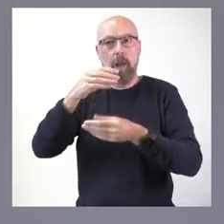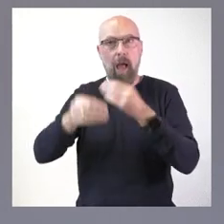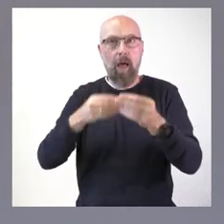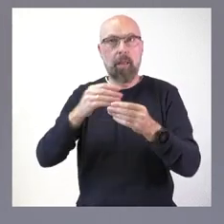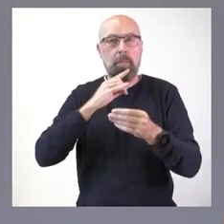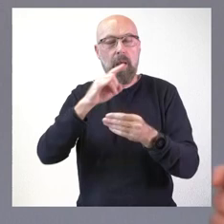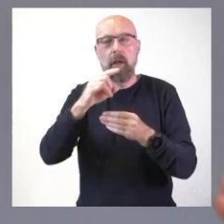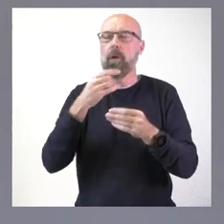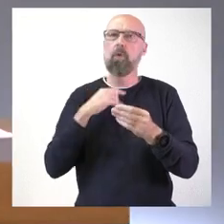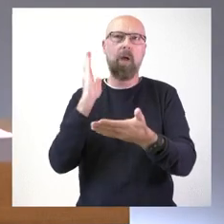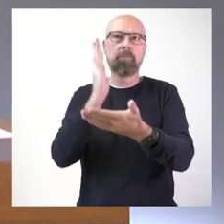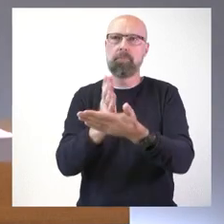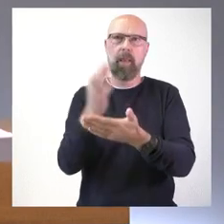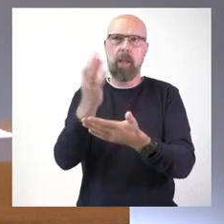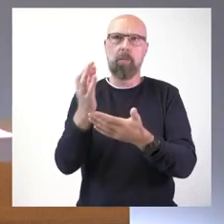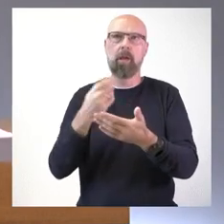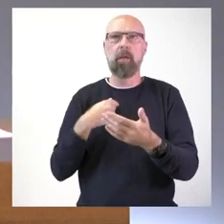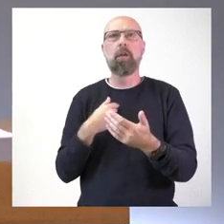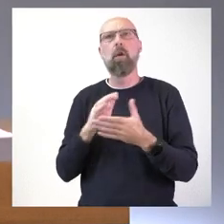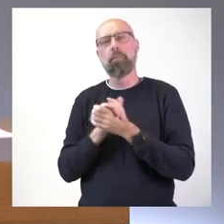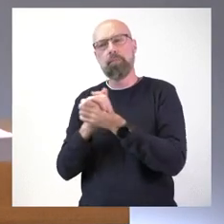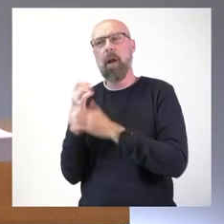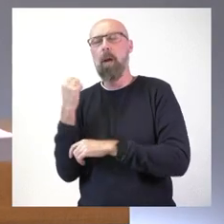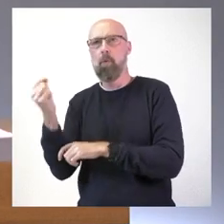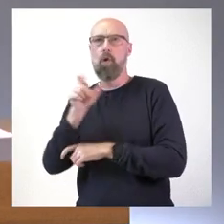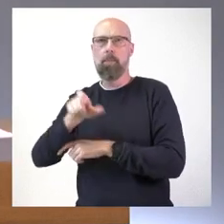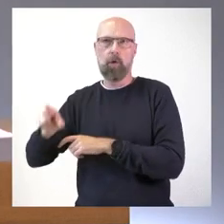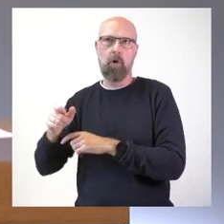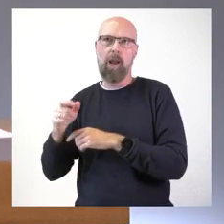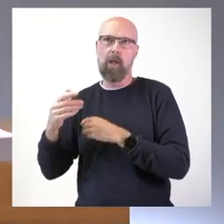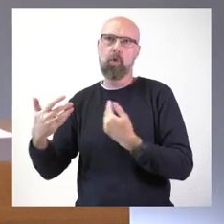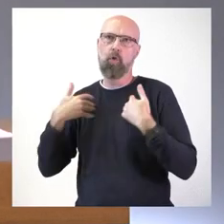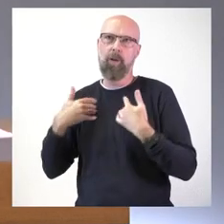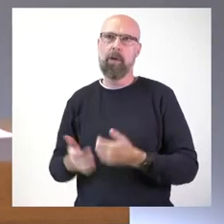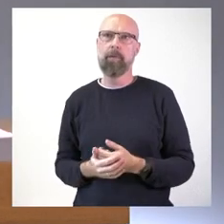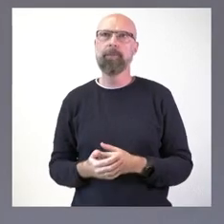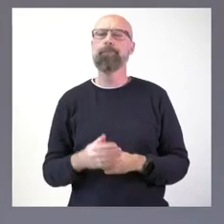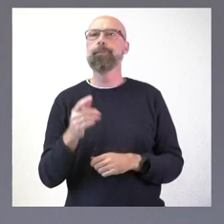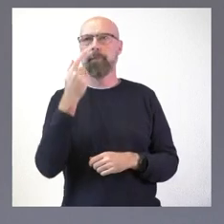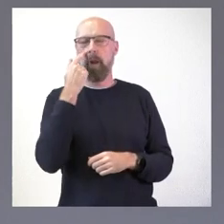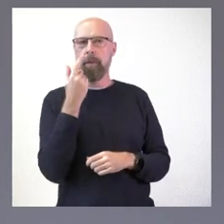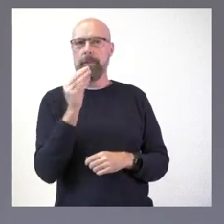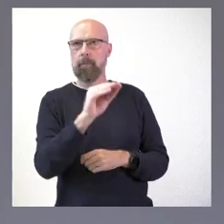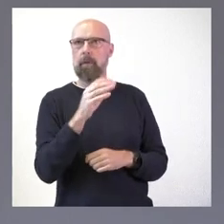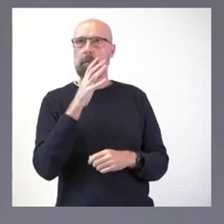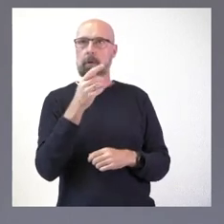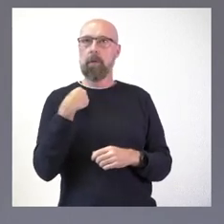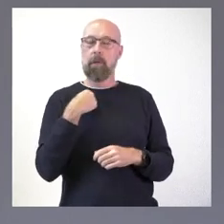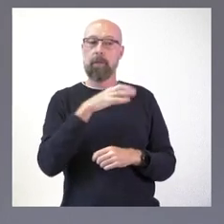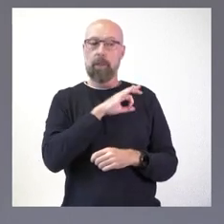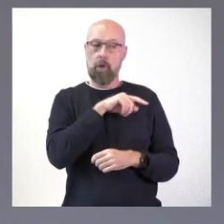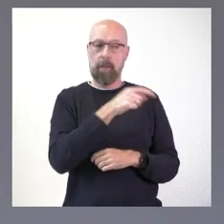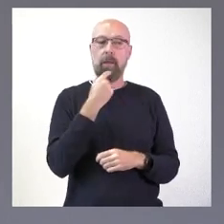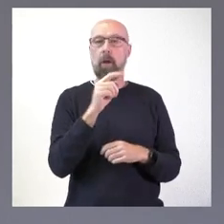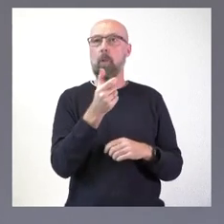y sus familias. Simplemente un paréntesis. Vamos, yo creo que la señora Cornejo debería estar de celebración porque en el proyecto de